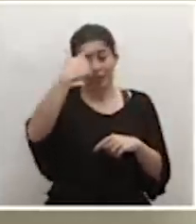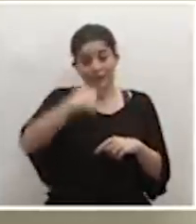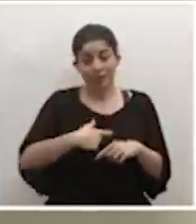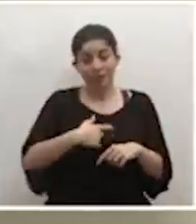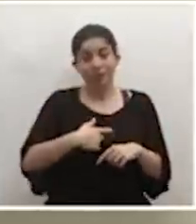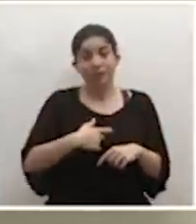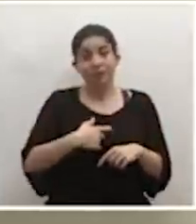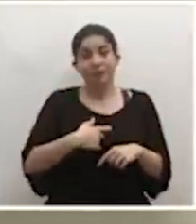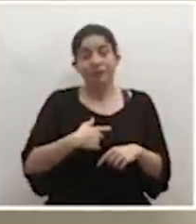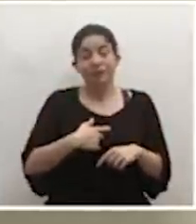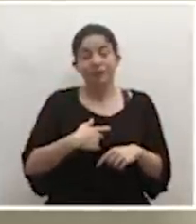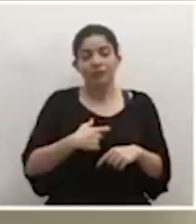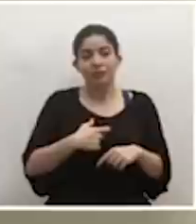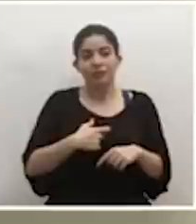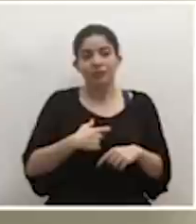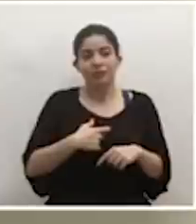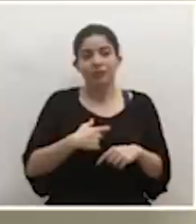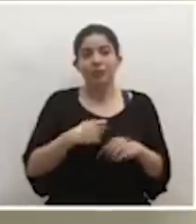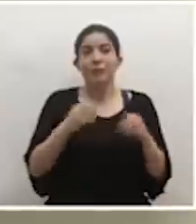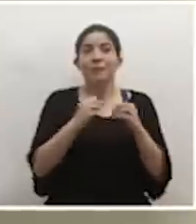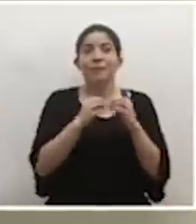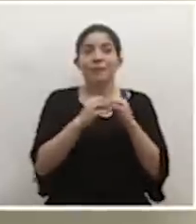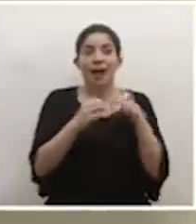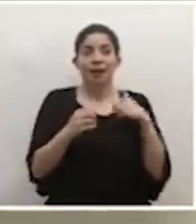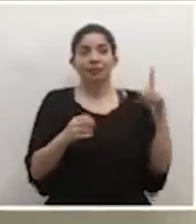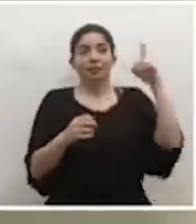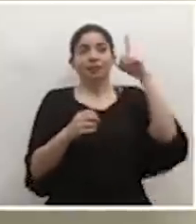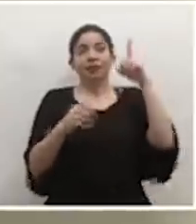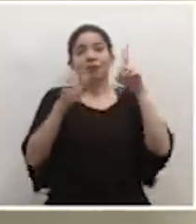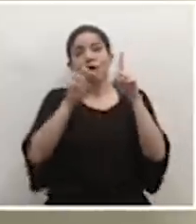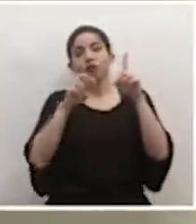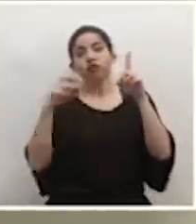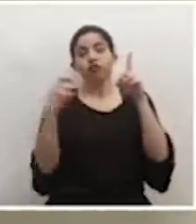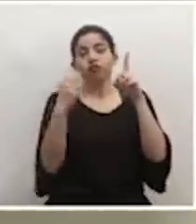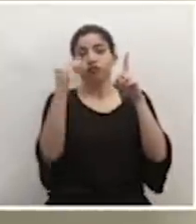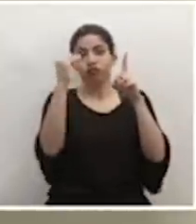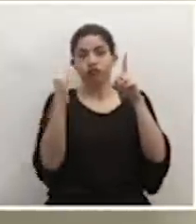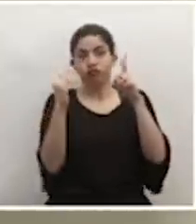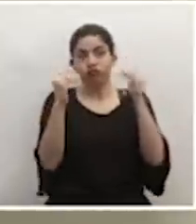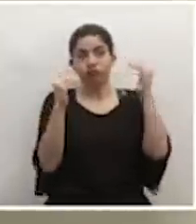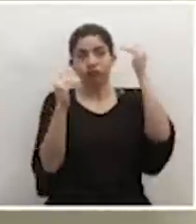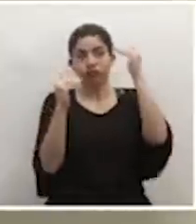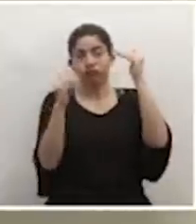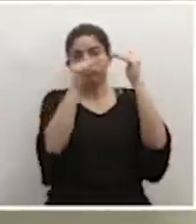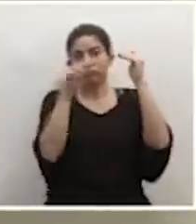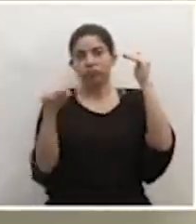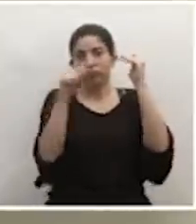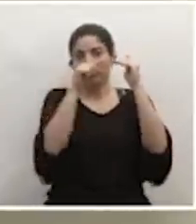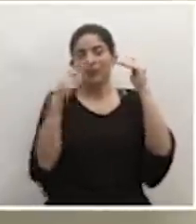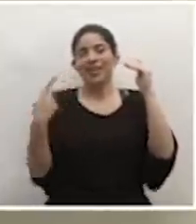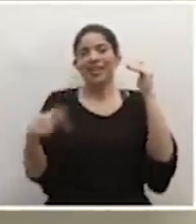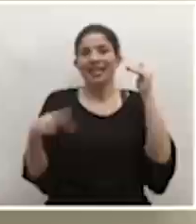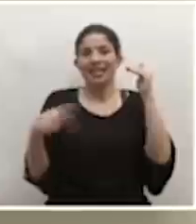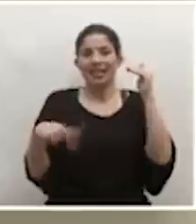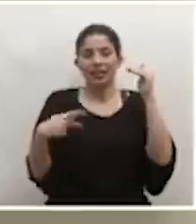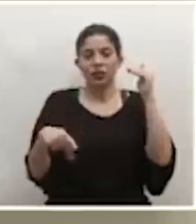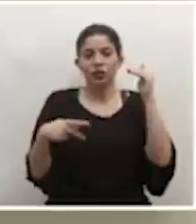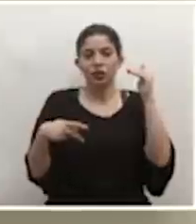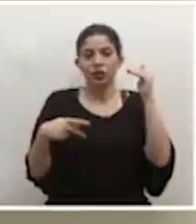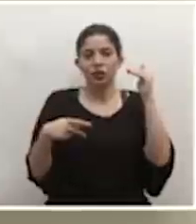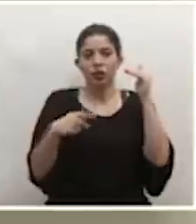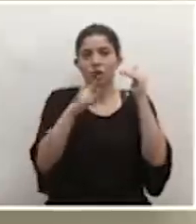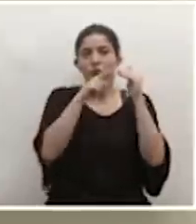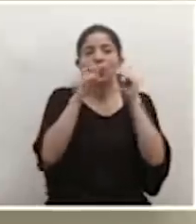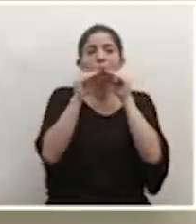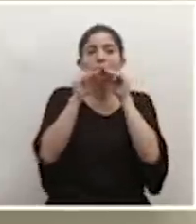más alto que las personas que están en la mesa, hay siempre un riesgo de que las